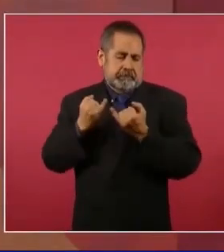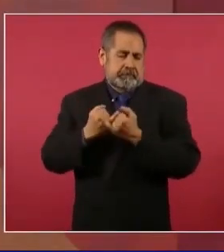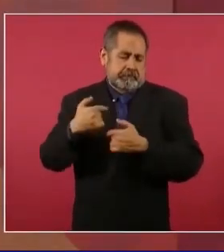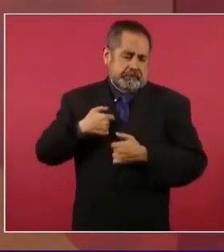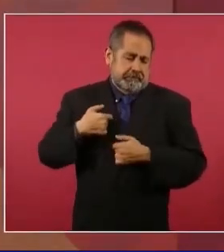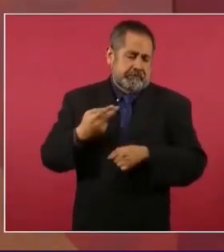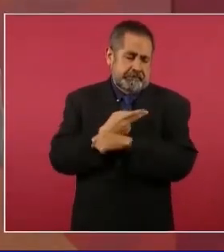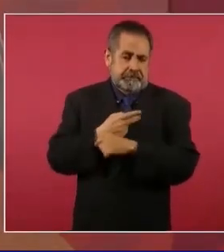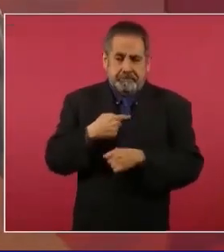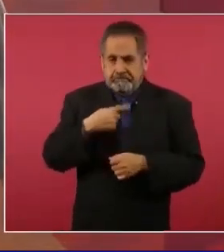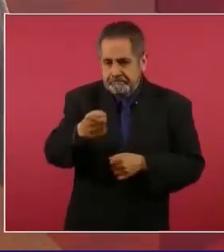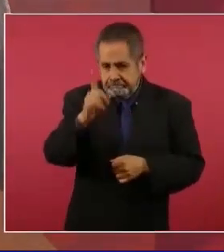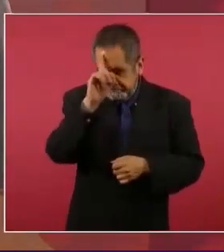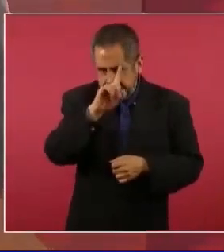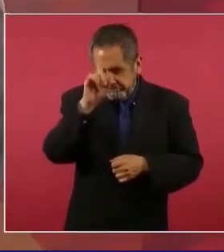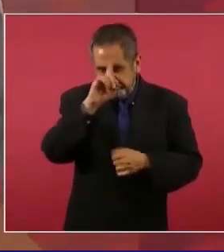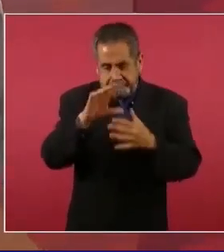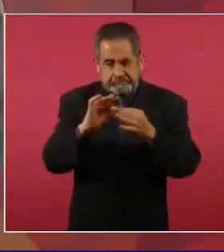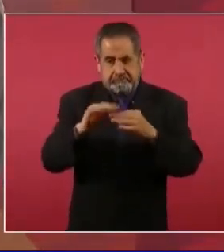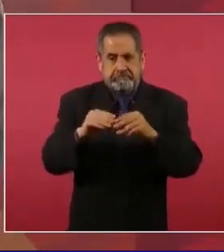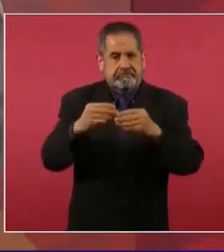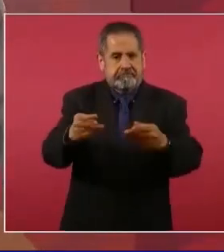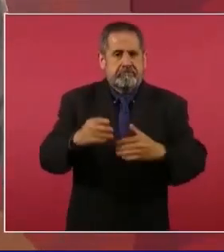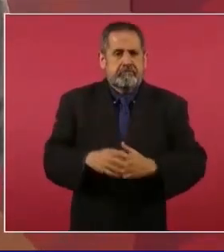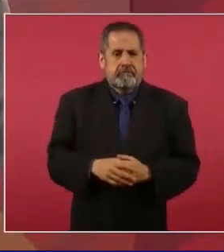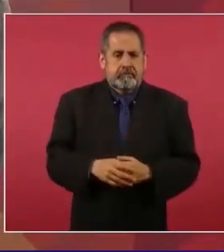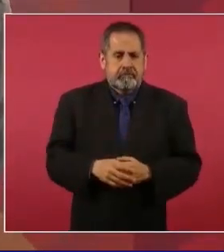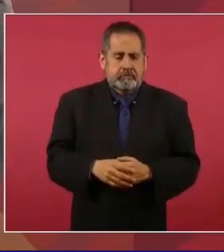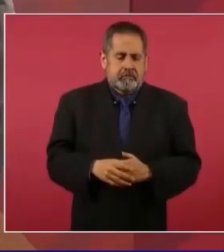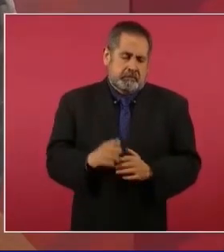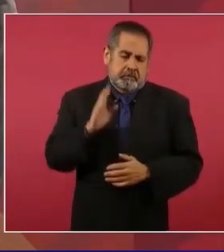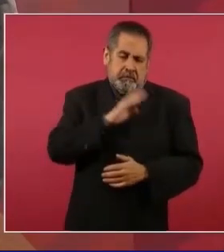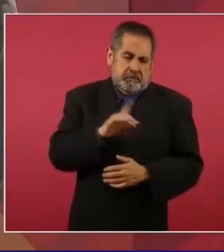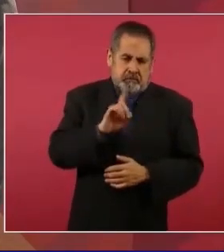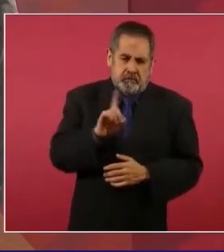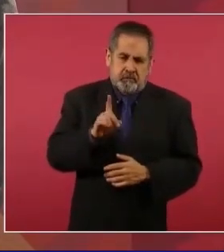mí y no está mal